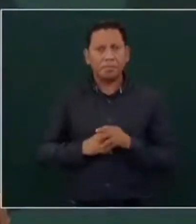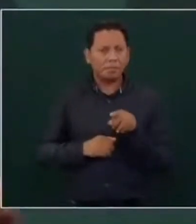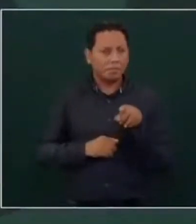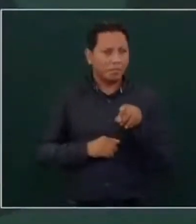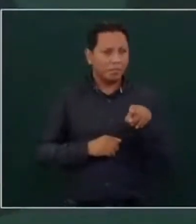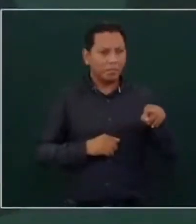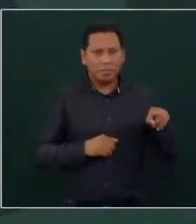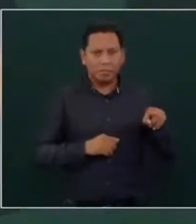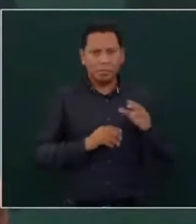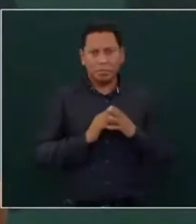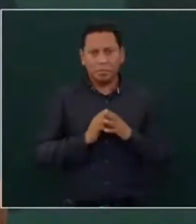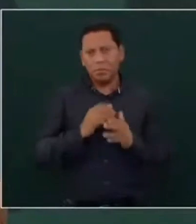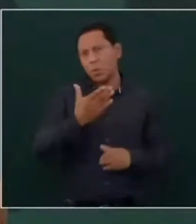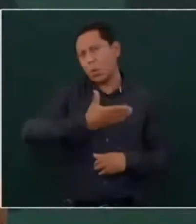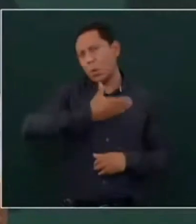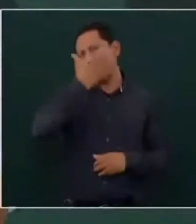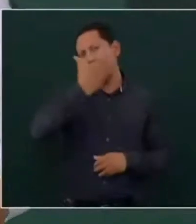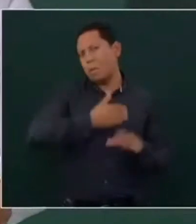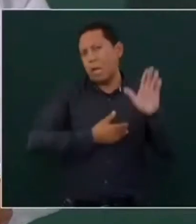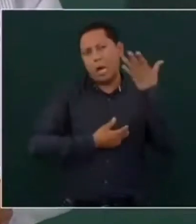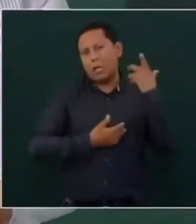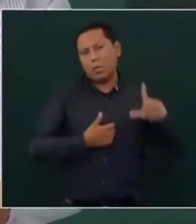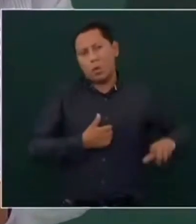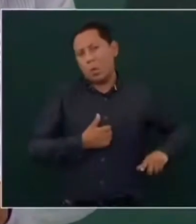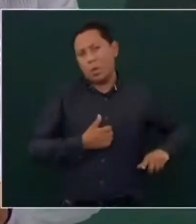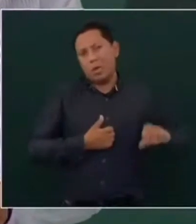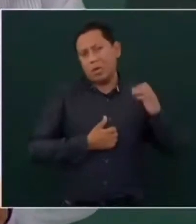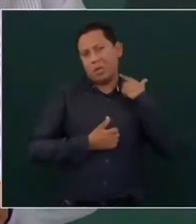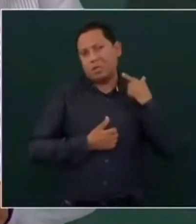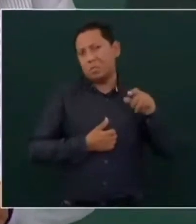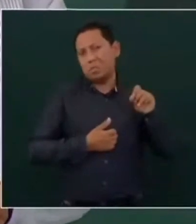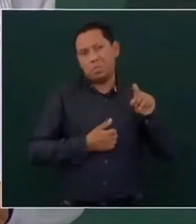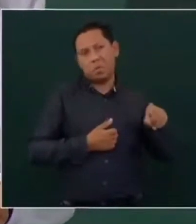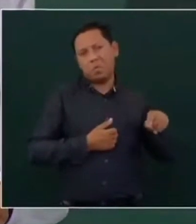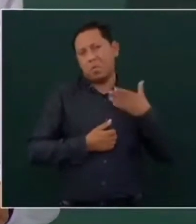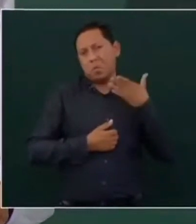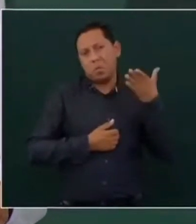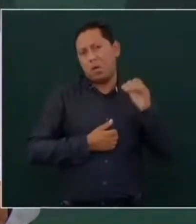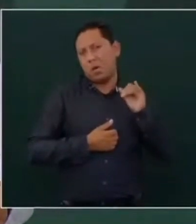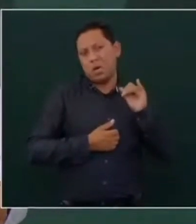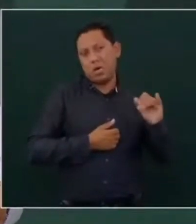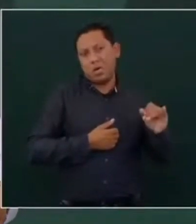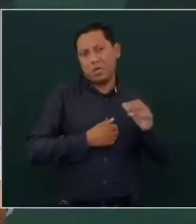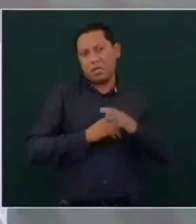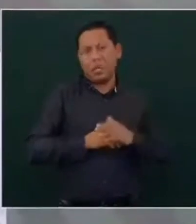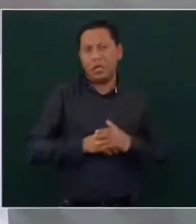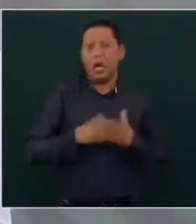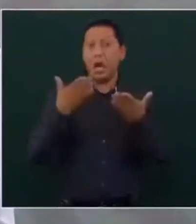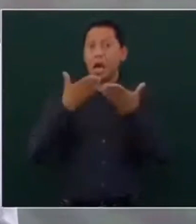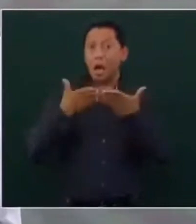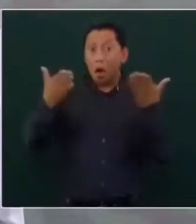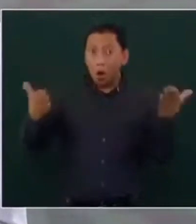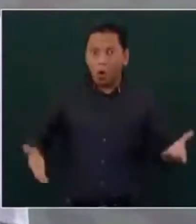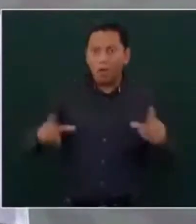los conservadores no quieren aceptar que hay una nueva realidad